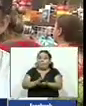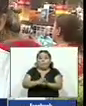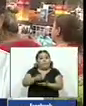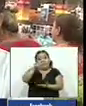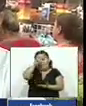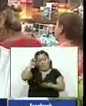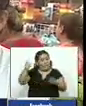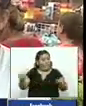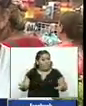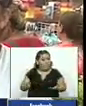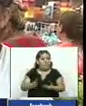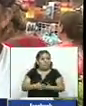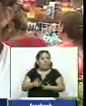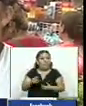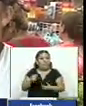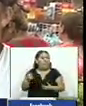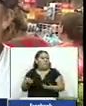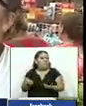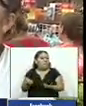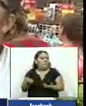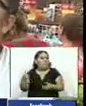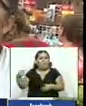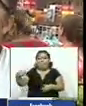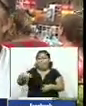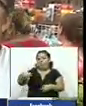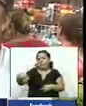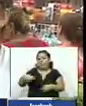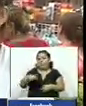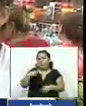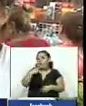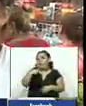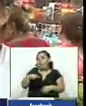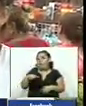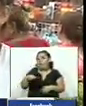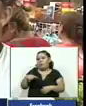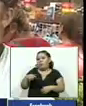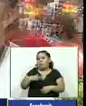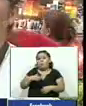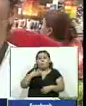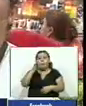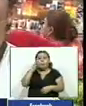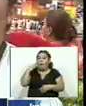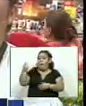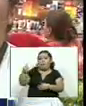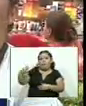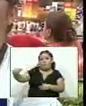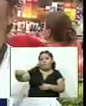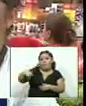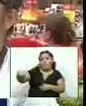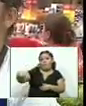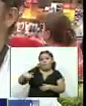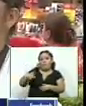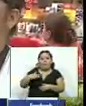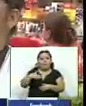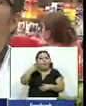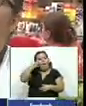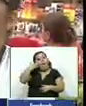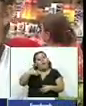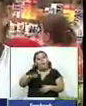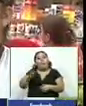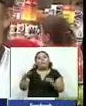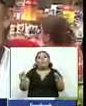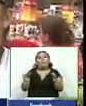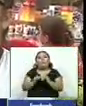ni otra forma de entrada de dinero a mi hogar sino que más que la ayuda que hace mi mamá en mi caso digo yo que